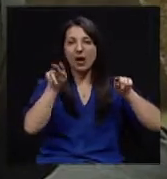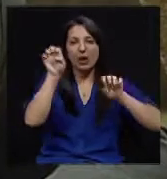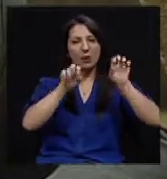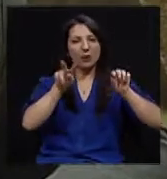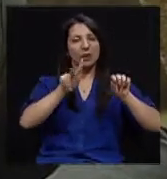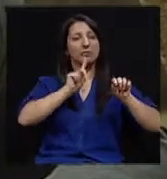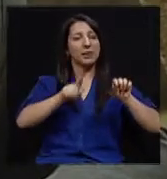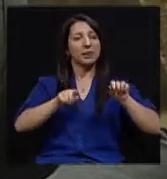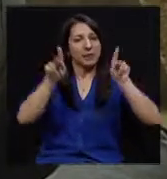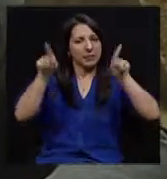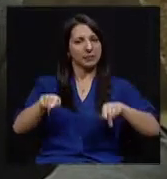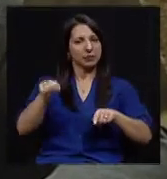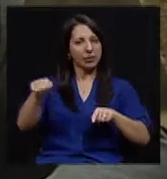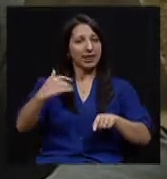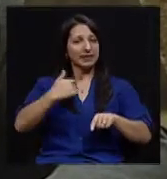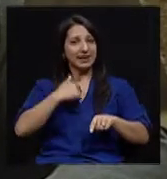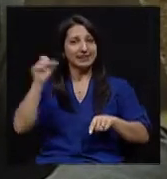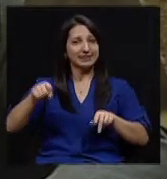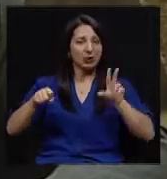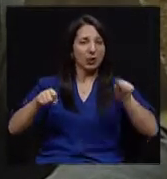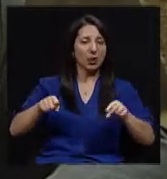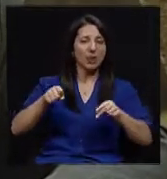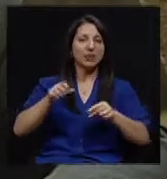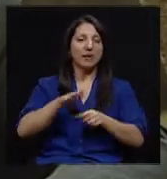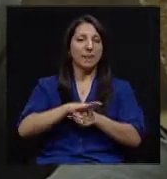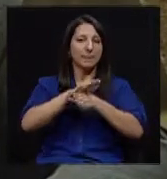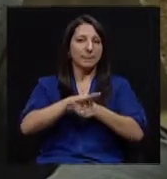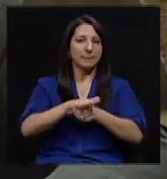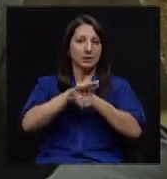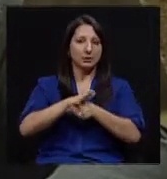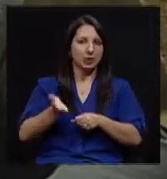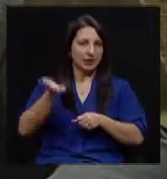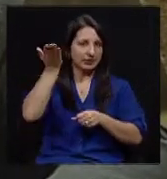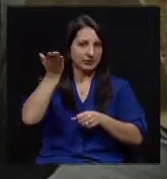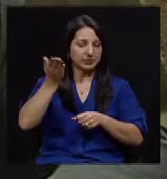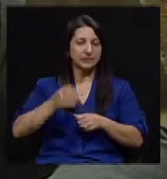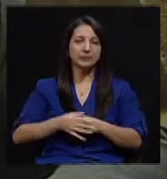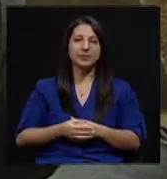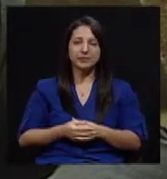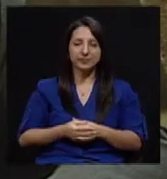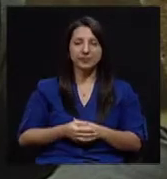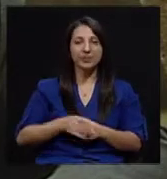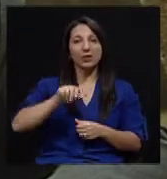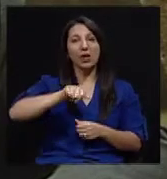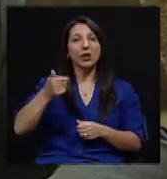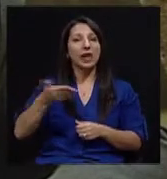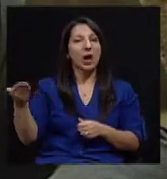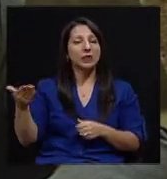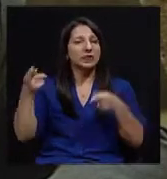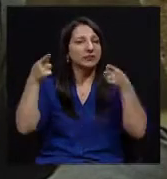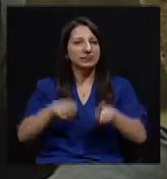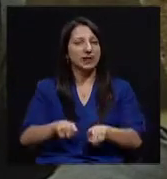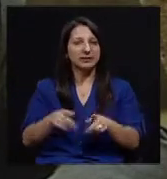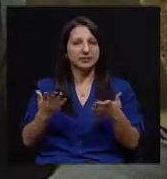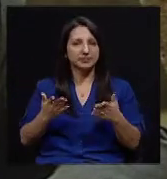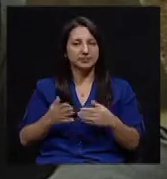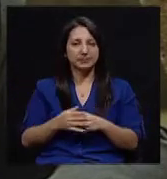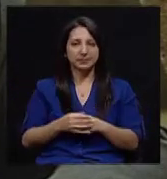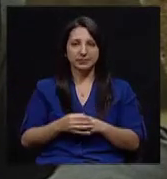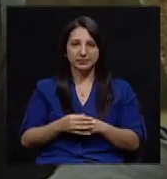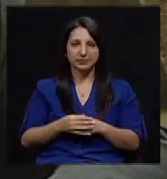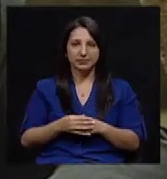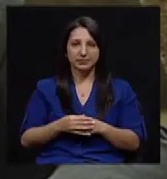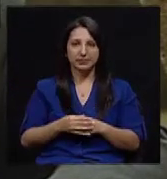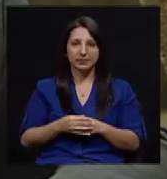realmente esa persona tiene o no tiene hipertensión arterial. Otra cosa que pasa mucho es que